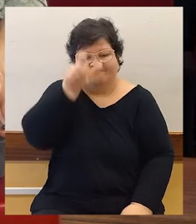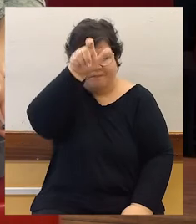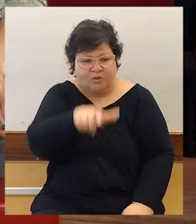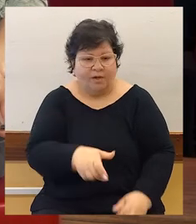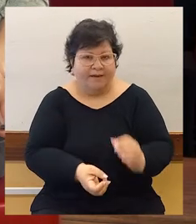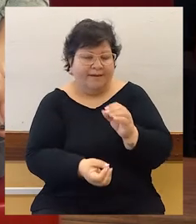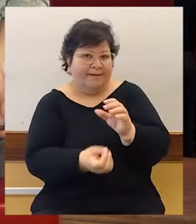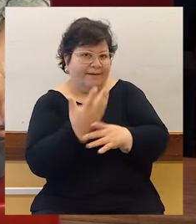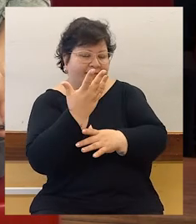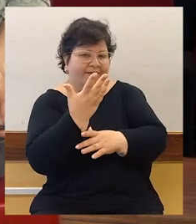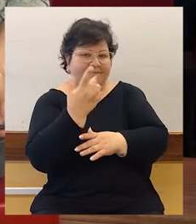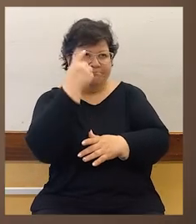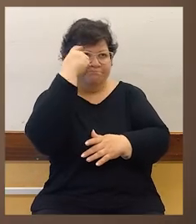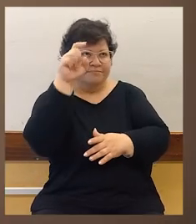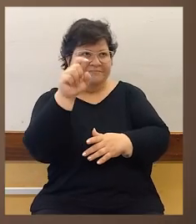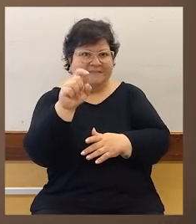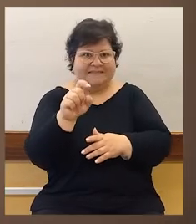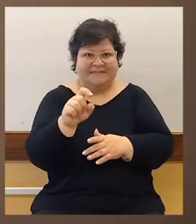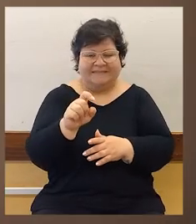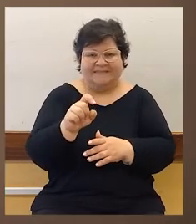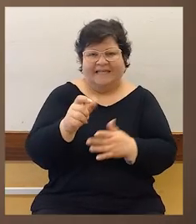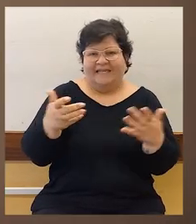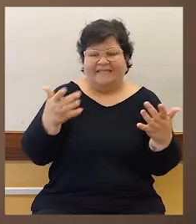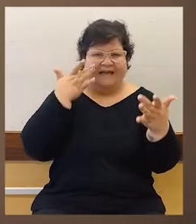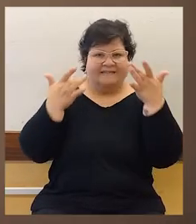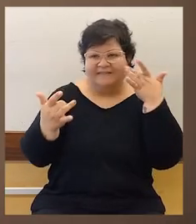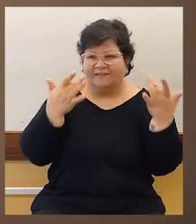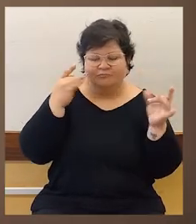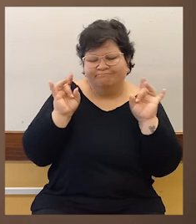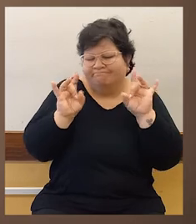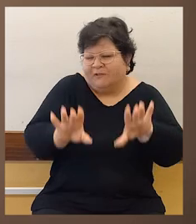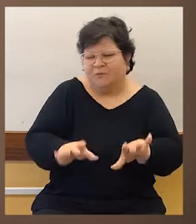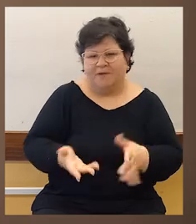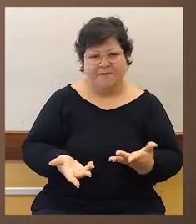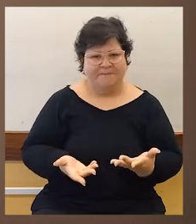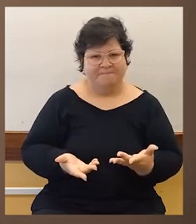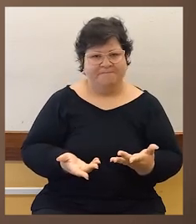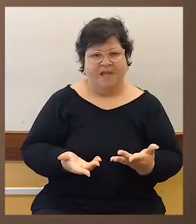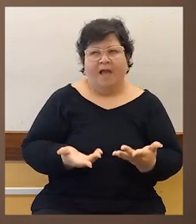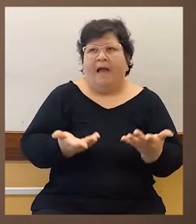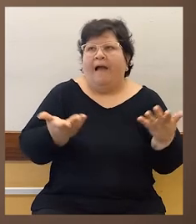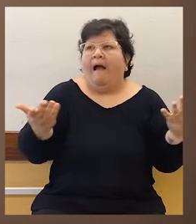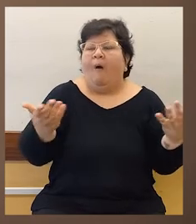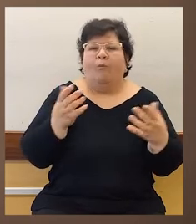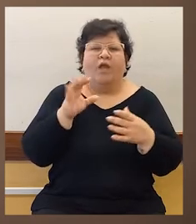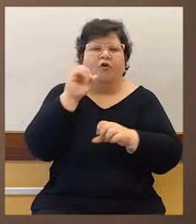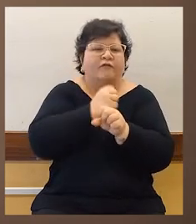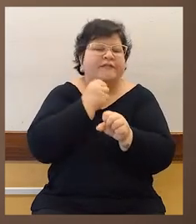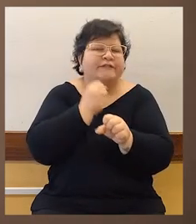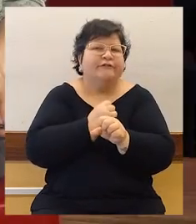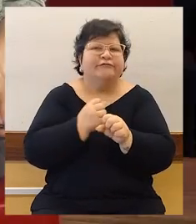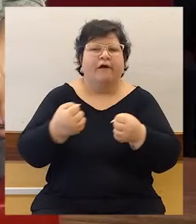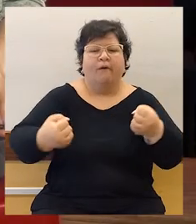ser artístico, aunque su oficio sea estar conduciendo un ómnibus,